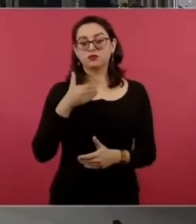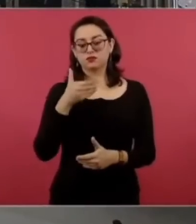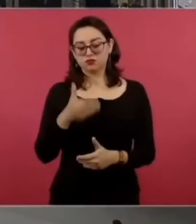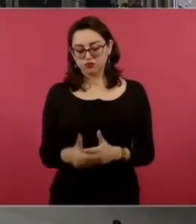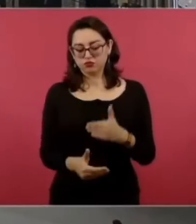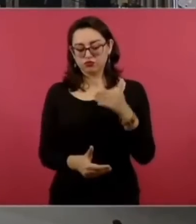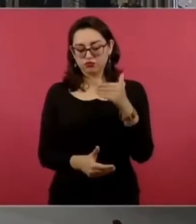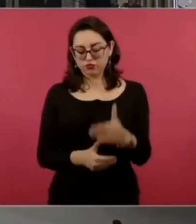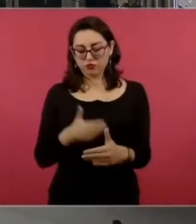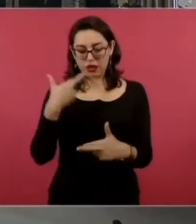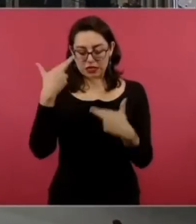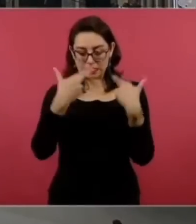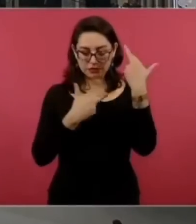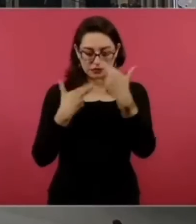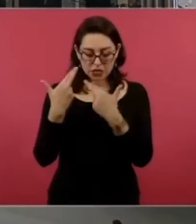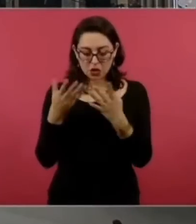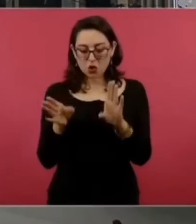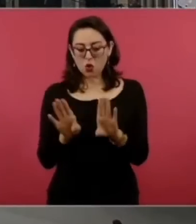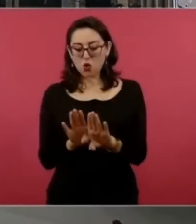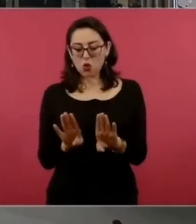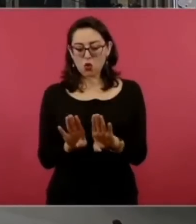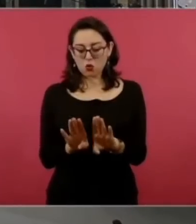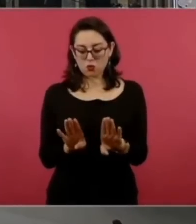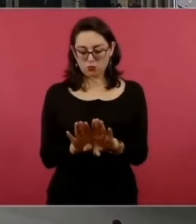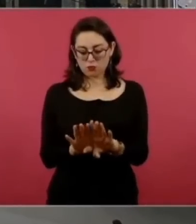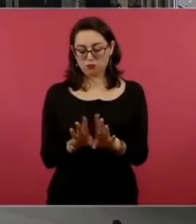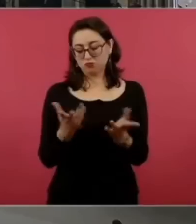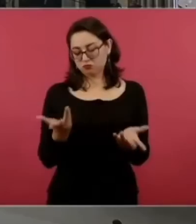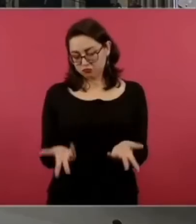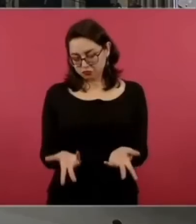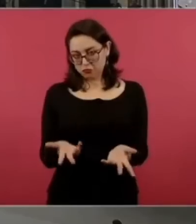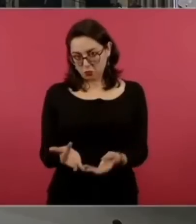que tiene que ver con un avalúo